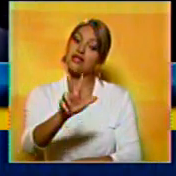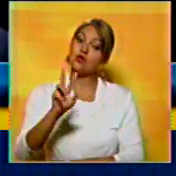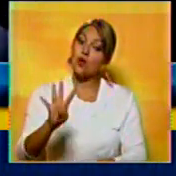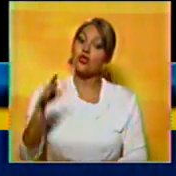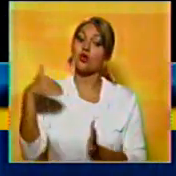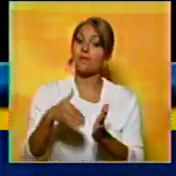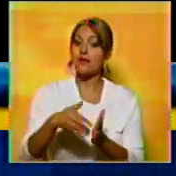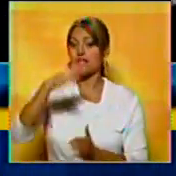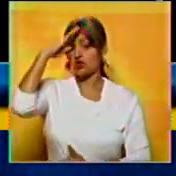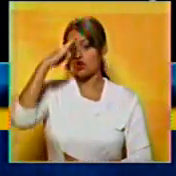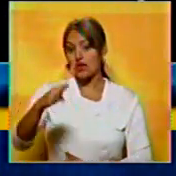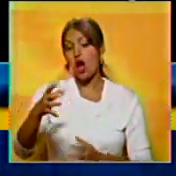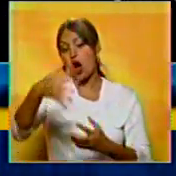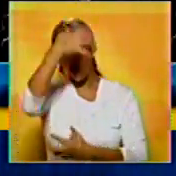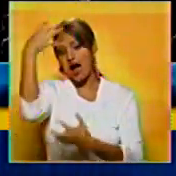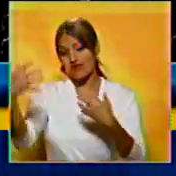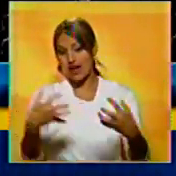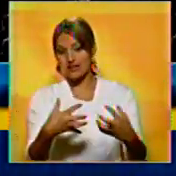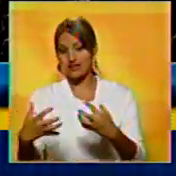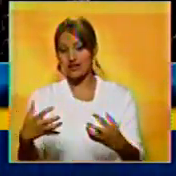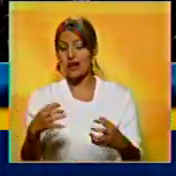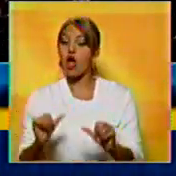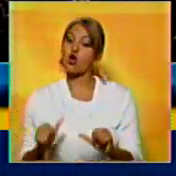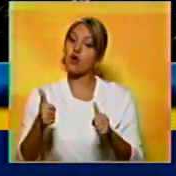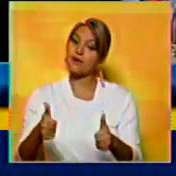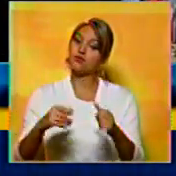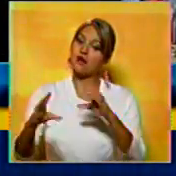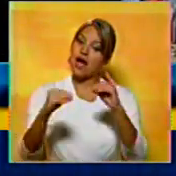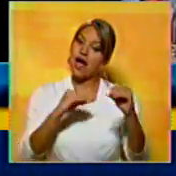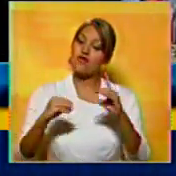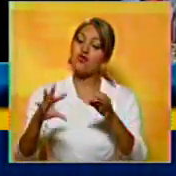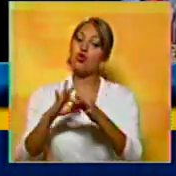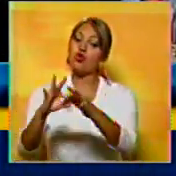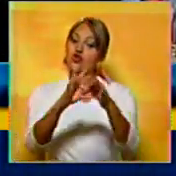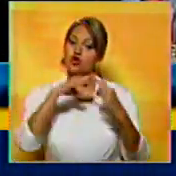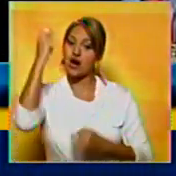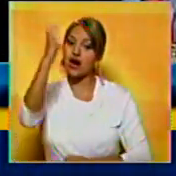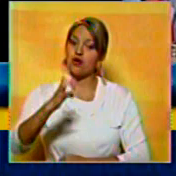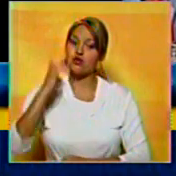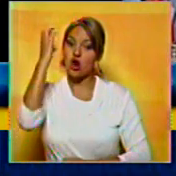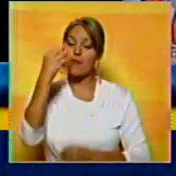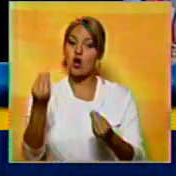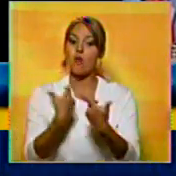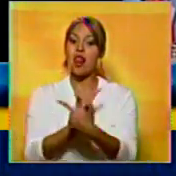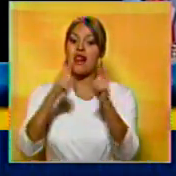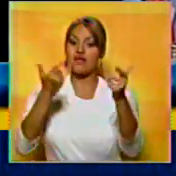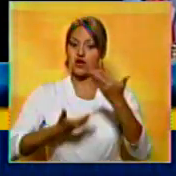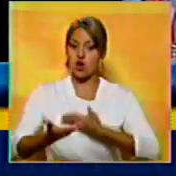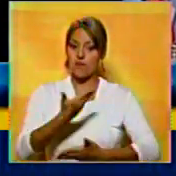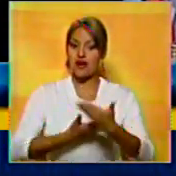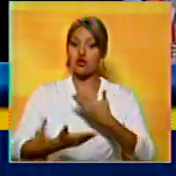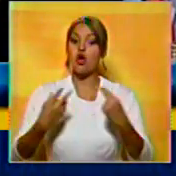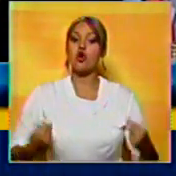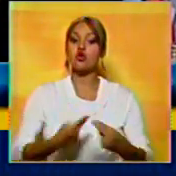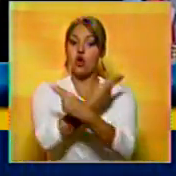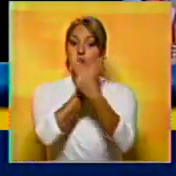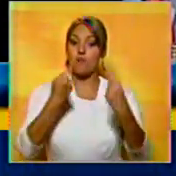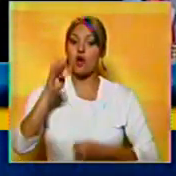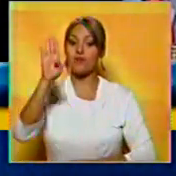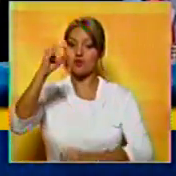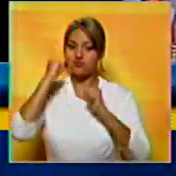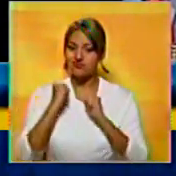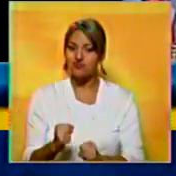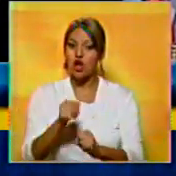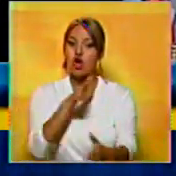.000 soldados de Afganistán, el inicio de negociaciones con la Unión Europea para una zona de libre comercio, y prometió firmeza